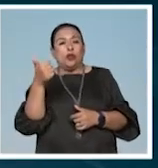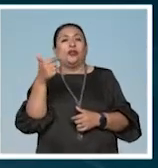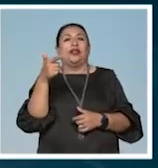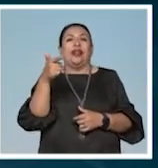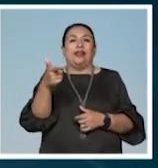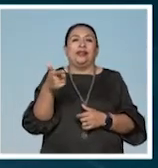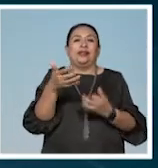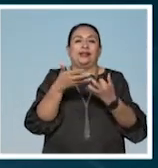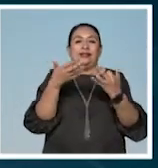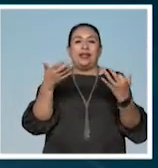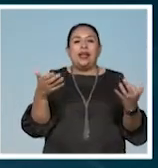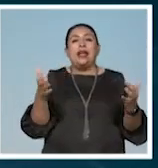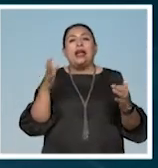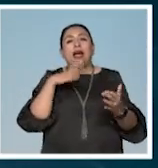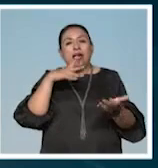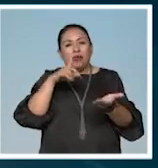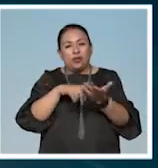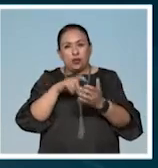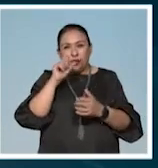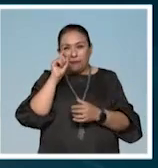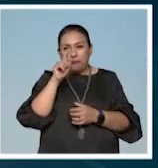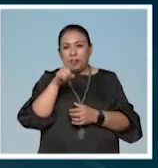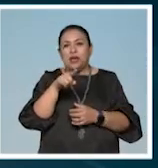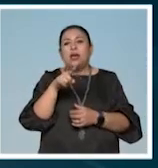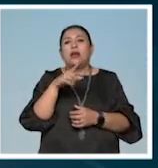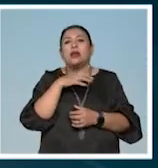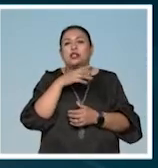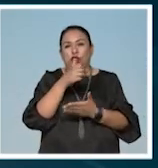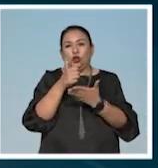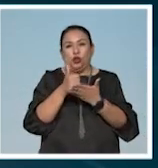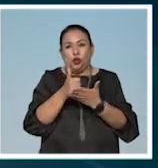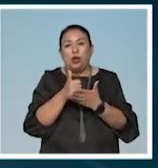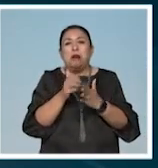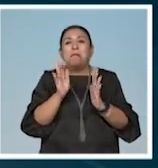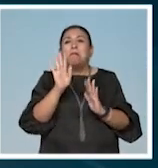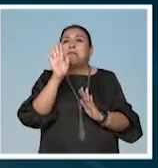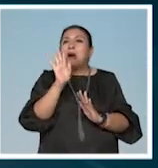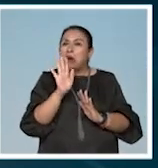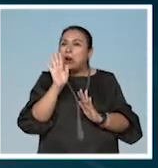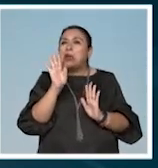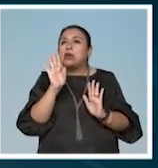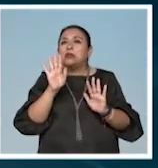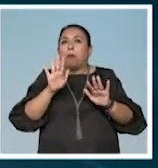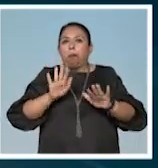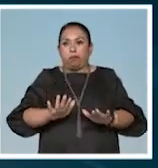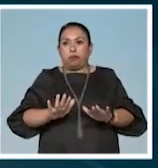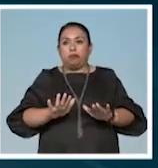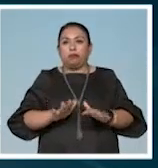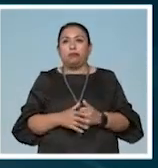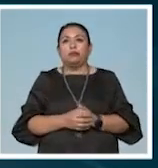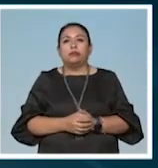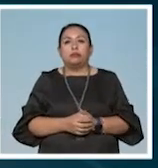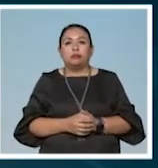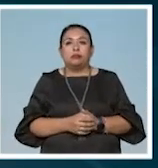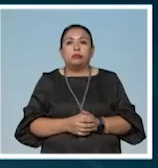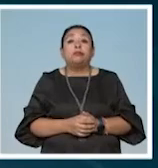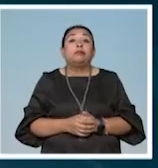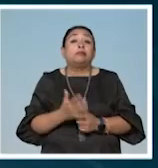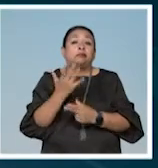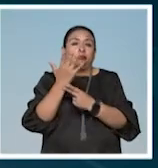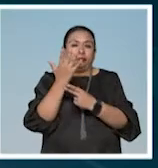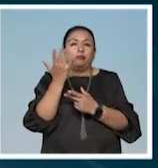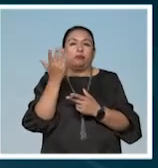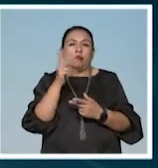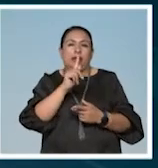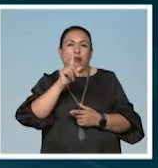masa terrestre costera, incluido el trozo en donde está la ciudad, parecen estar asentándose. De acuerdo